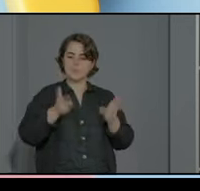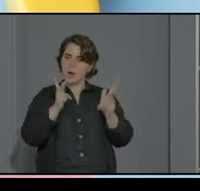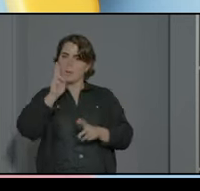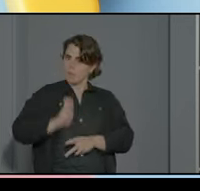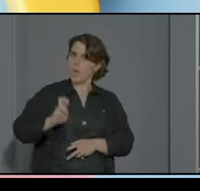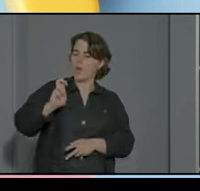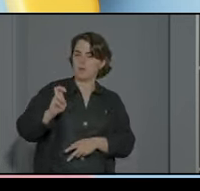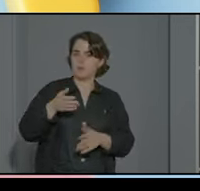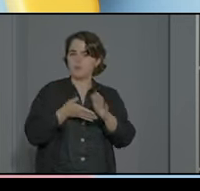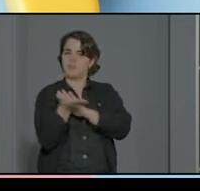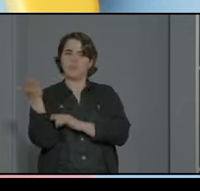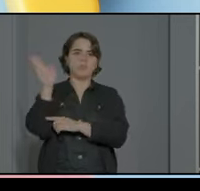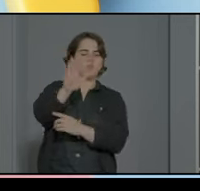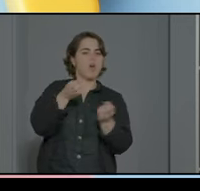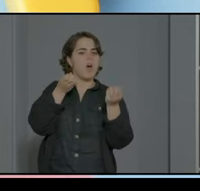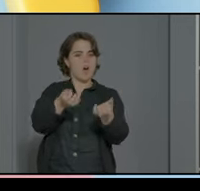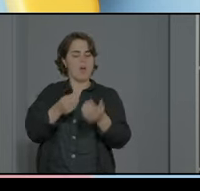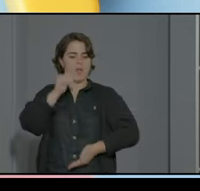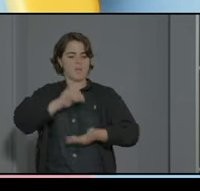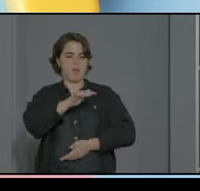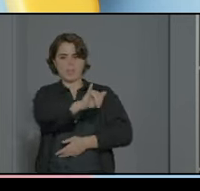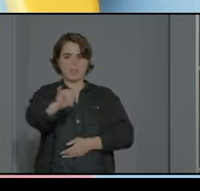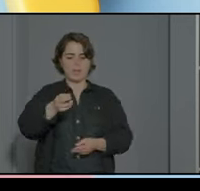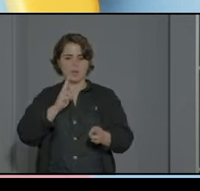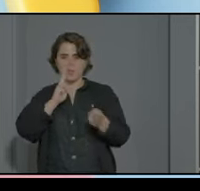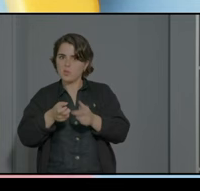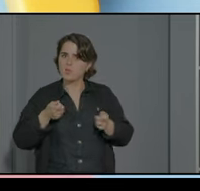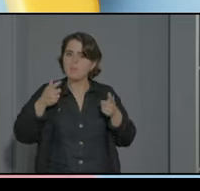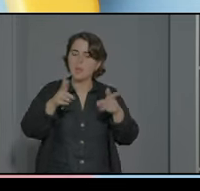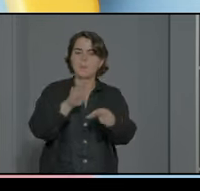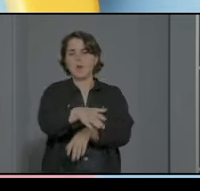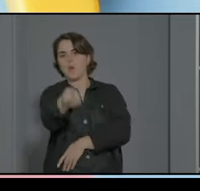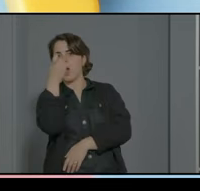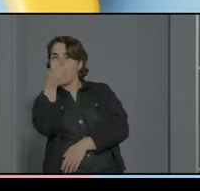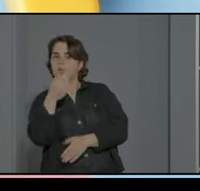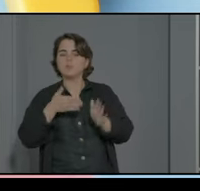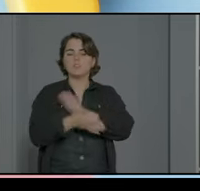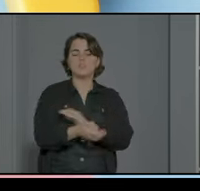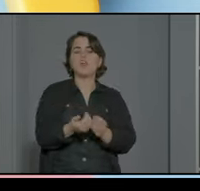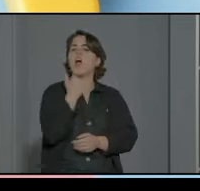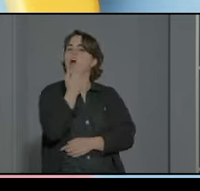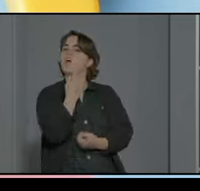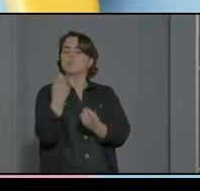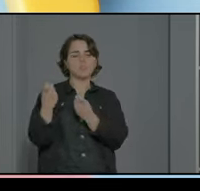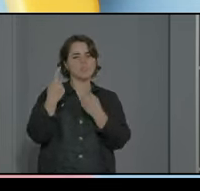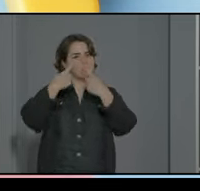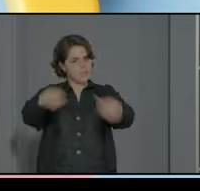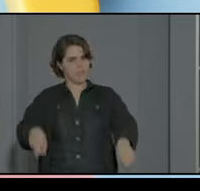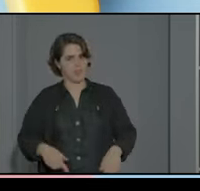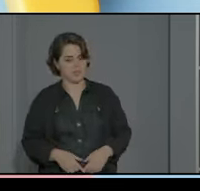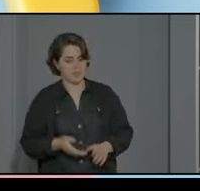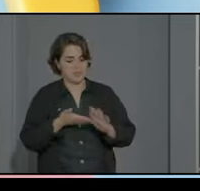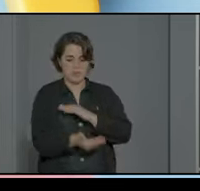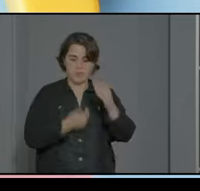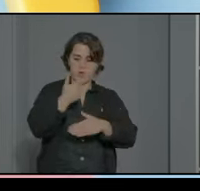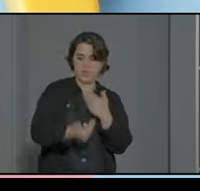validados están exponiendo que tienen la capacidad y van a dar respuesta a un alumno que necesita algo diferente bueno pues seguimos haciendo un